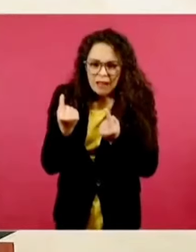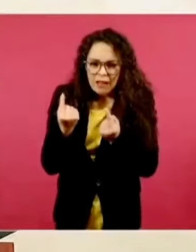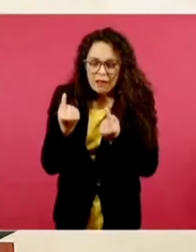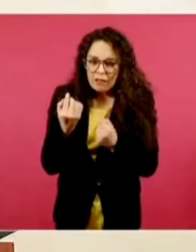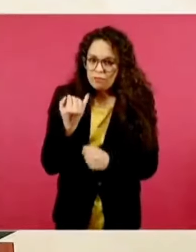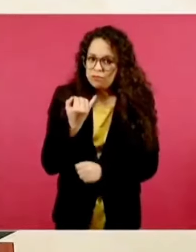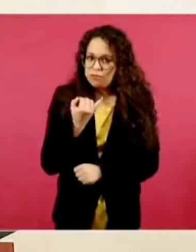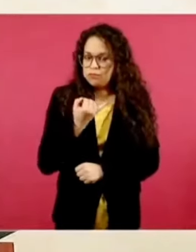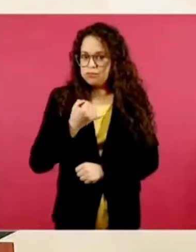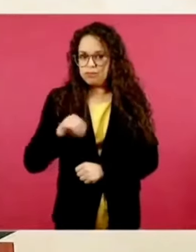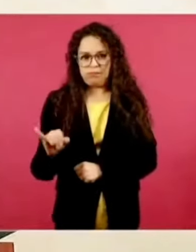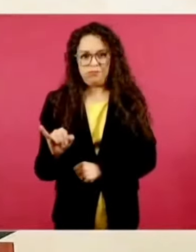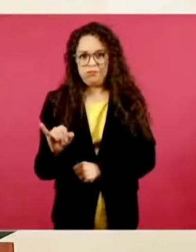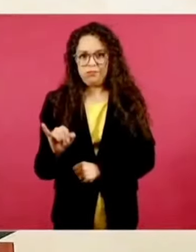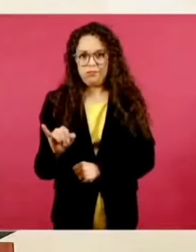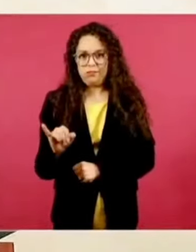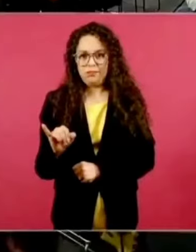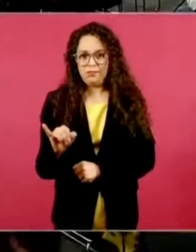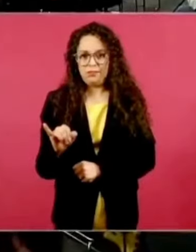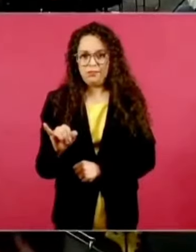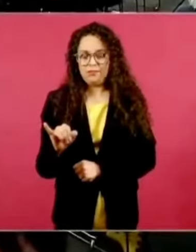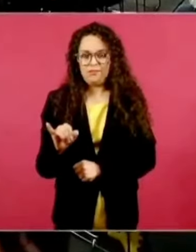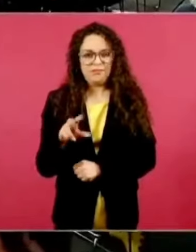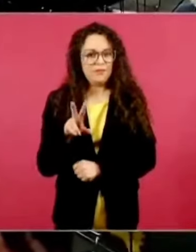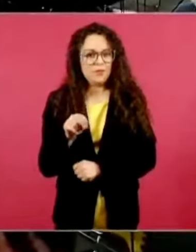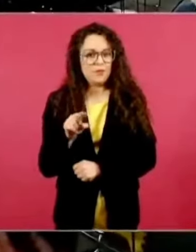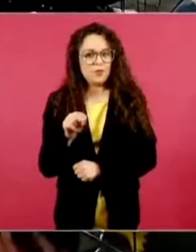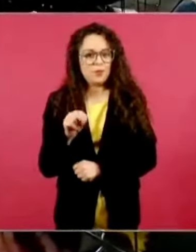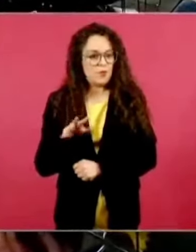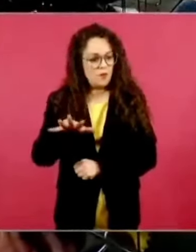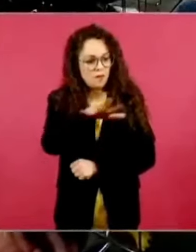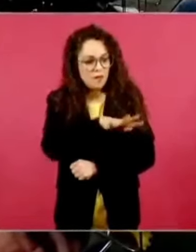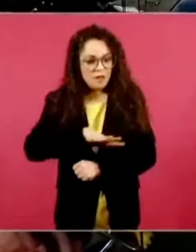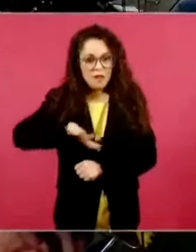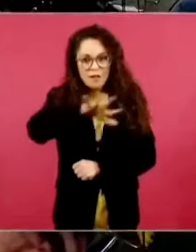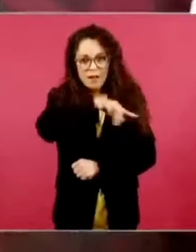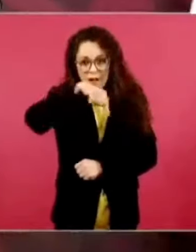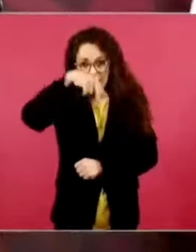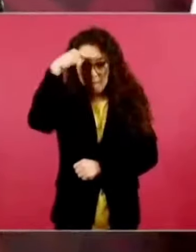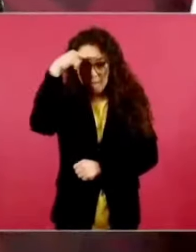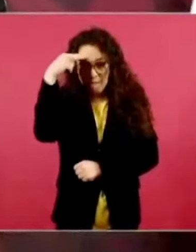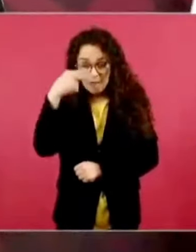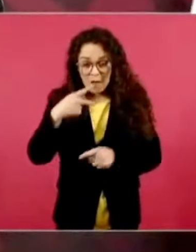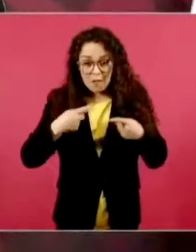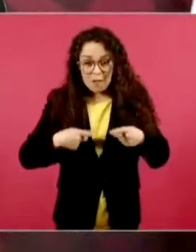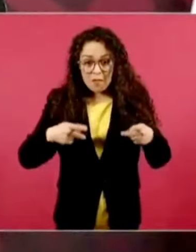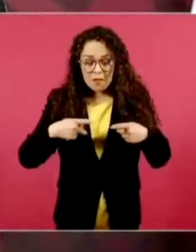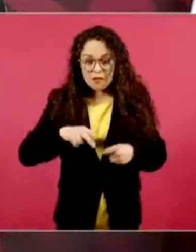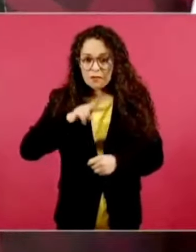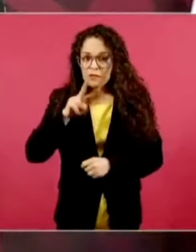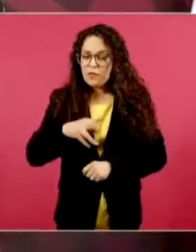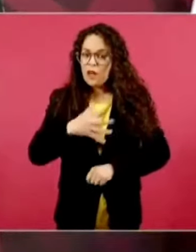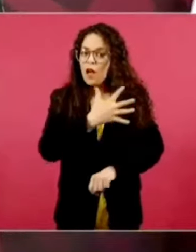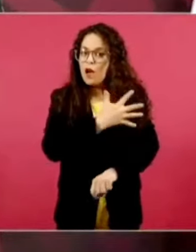Cuando nuestro pueblo, su pueblo honesto,